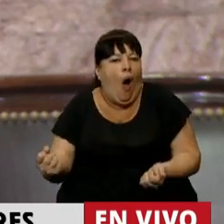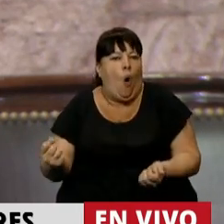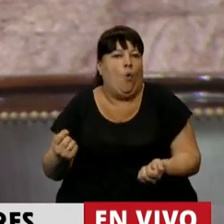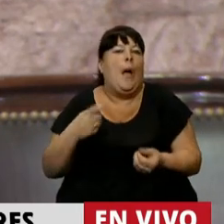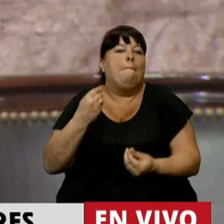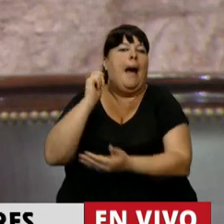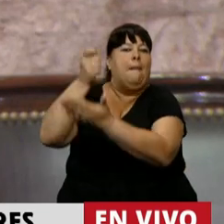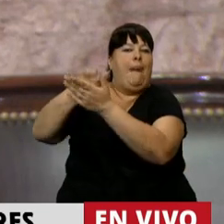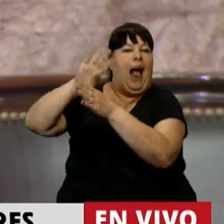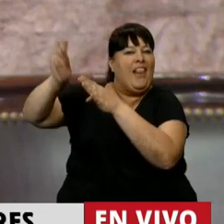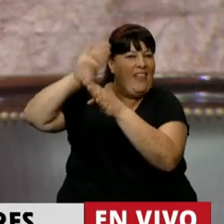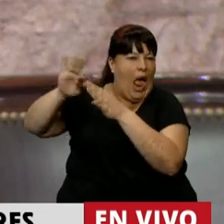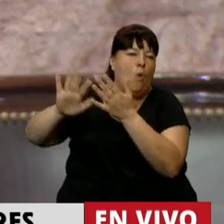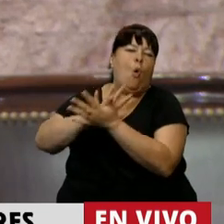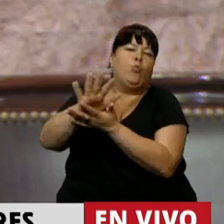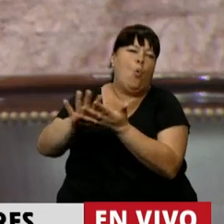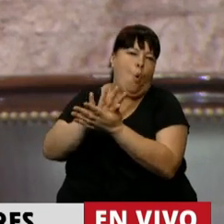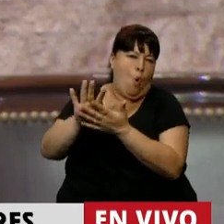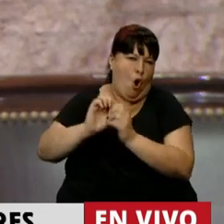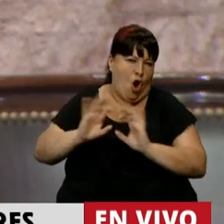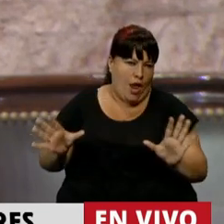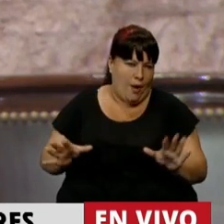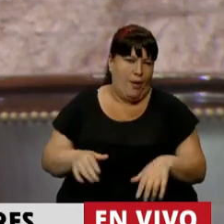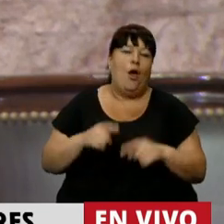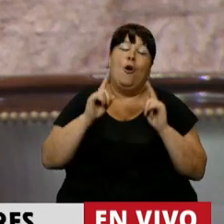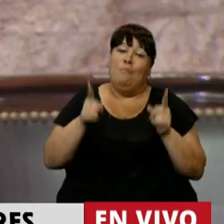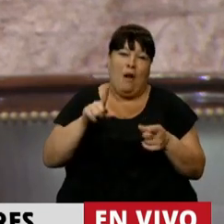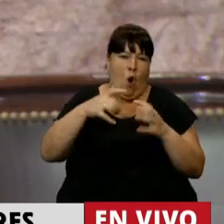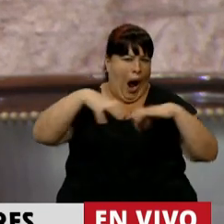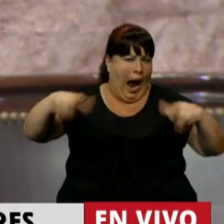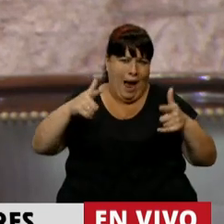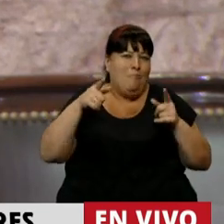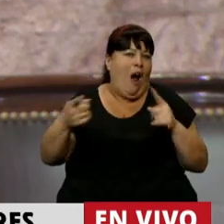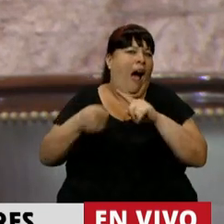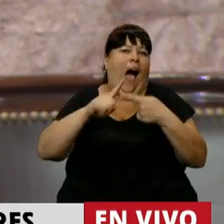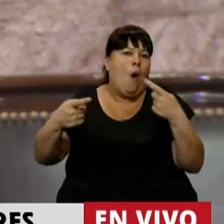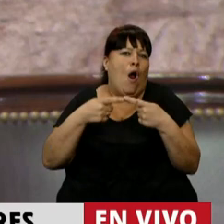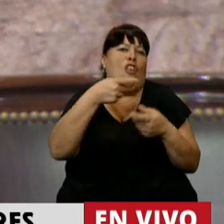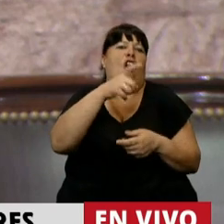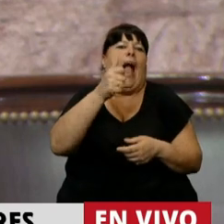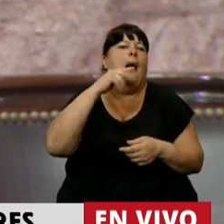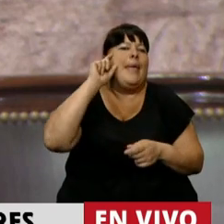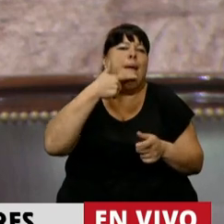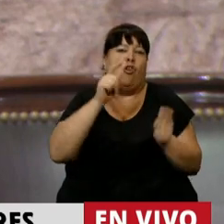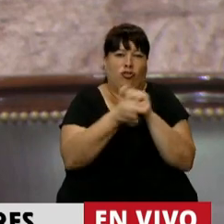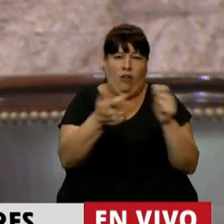para pagar la deuda fraudulenta, y en esto tampoco hay grieta porque tienen acuerdo con Cambiemos,